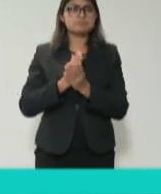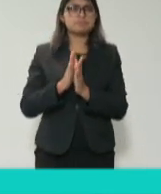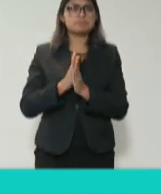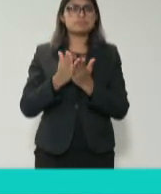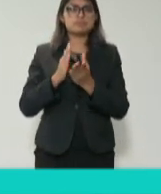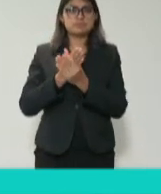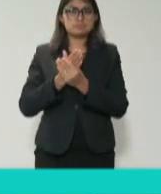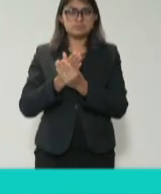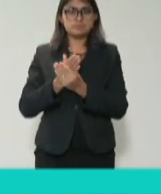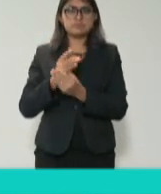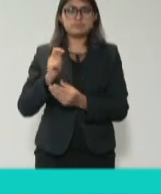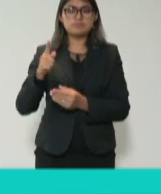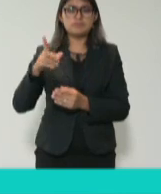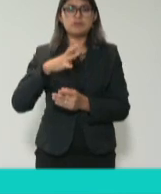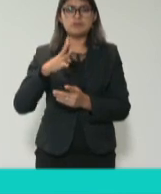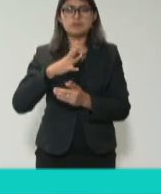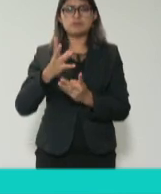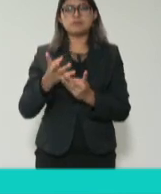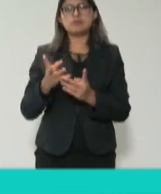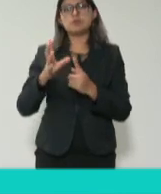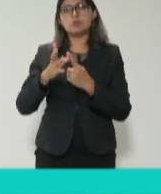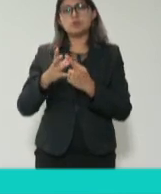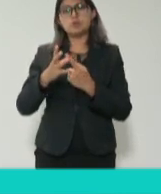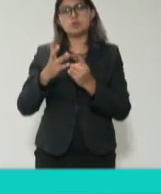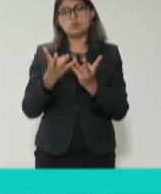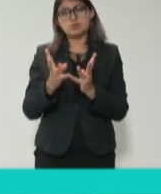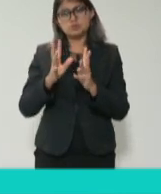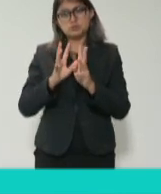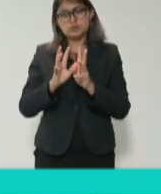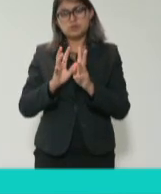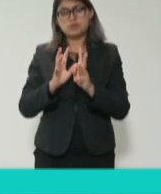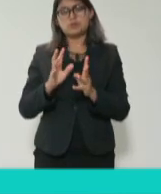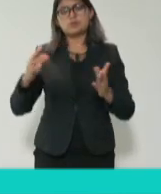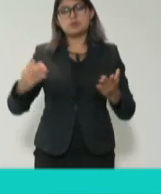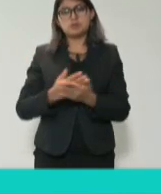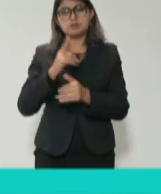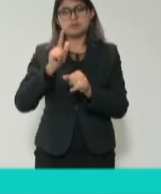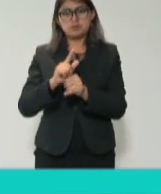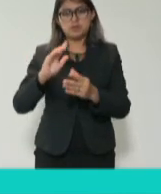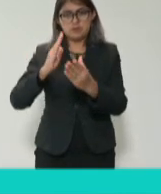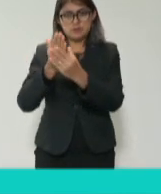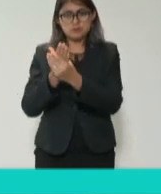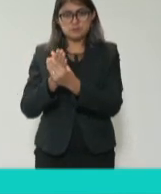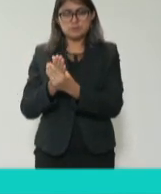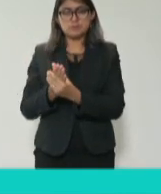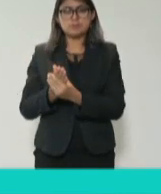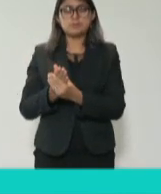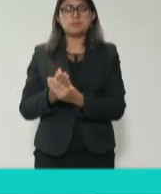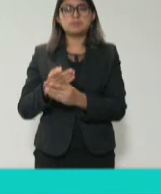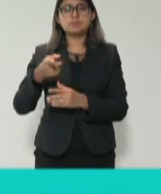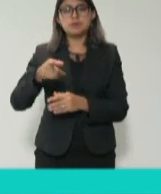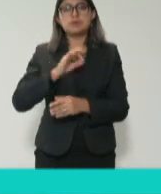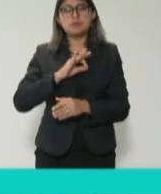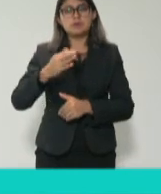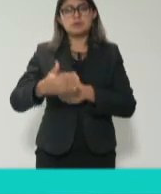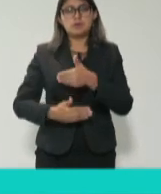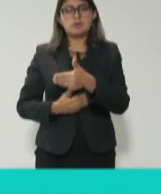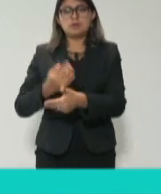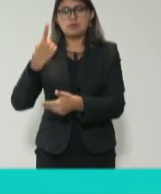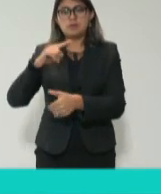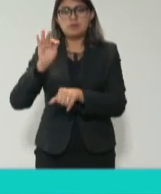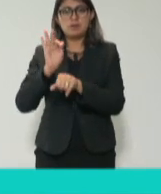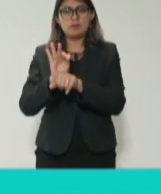instaló el Consejo Nacional de Archivos y comienza a operar para efecto de que todos los